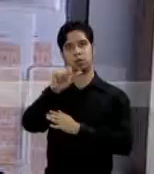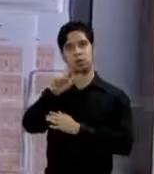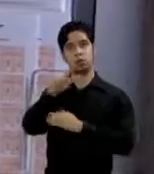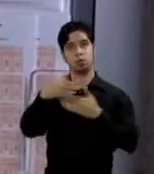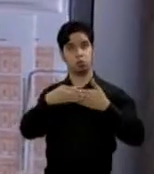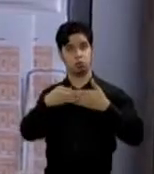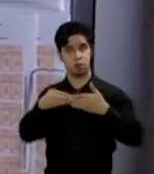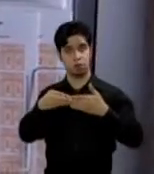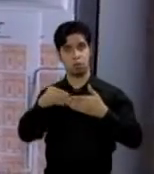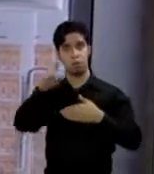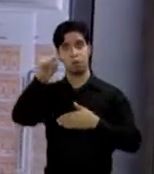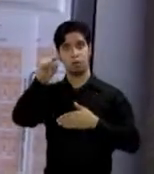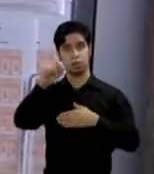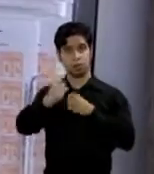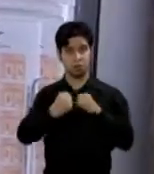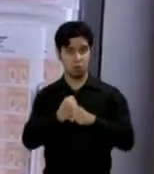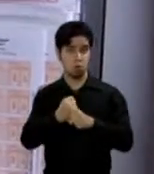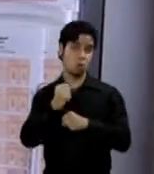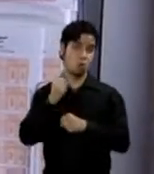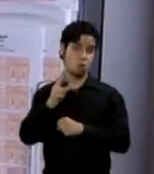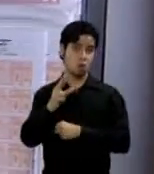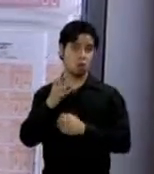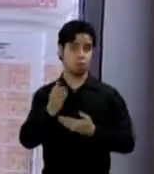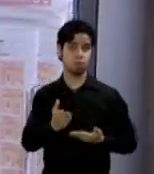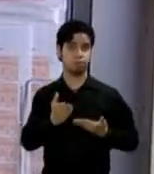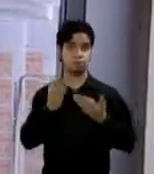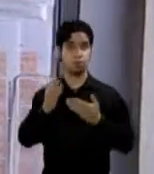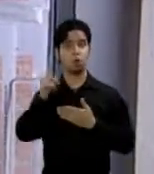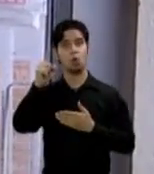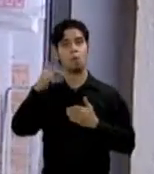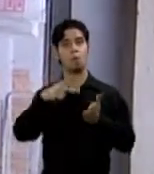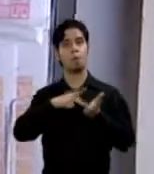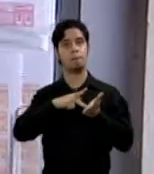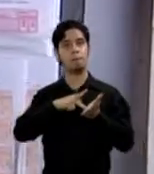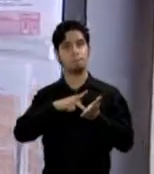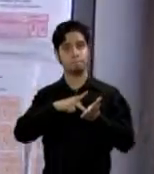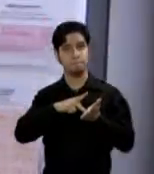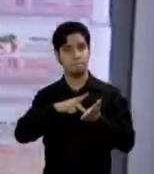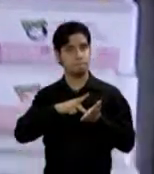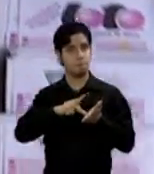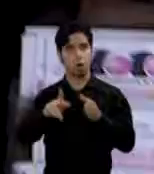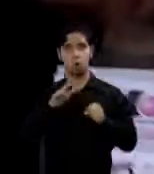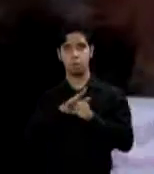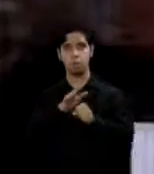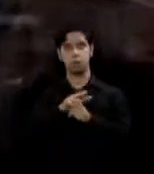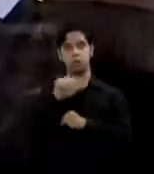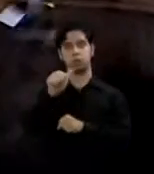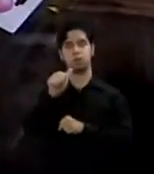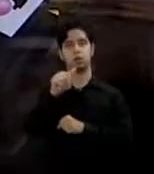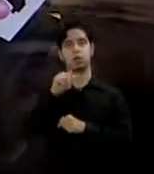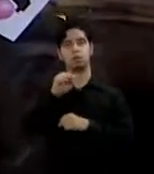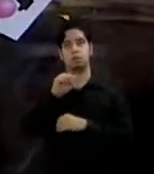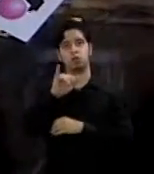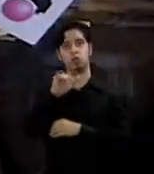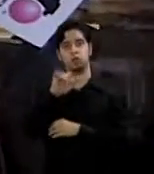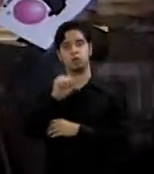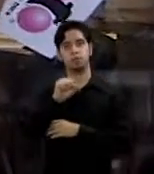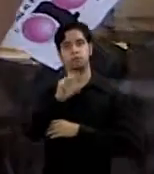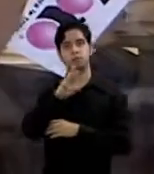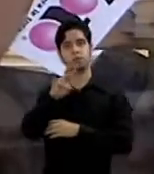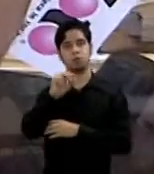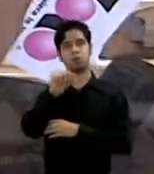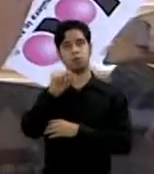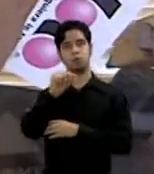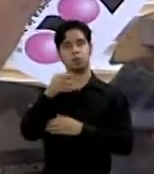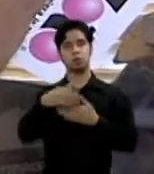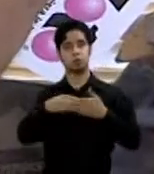por 20 años, o recibir un solo pago global de 10.620.000 dólares, mientras la